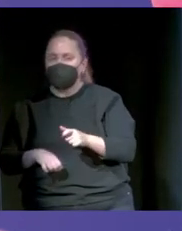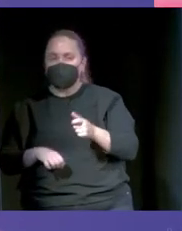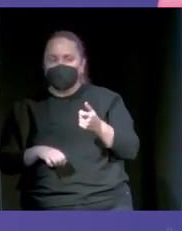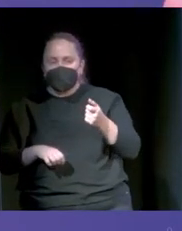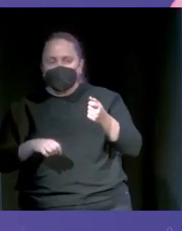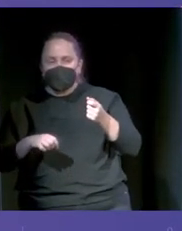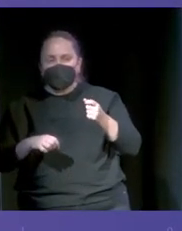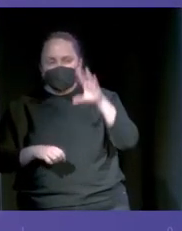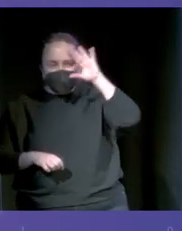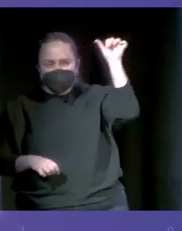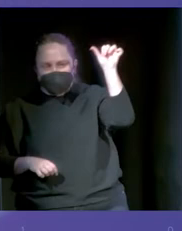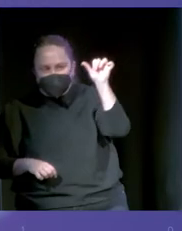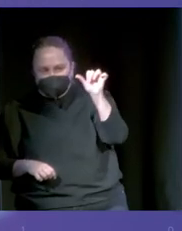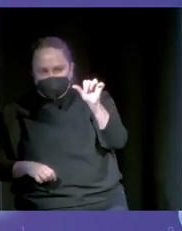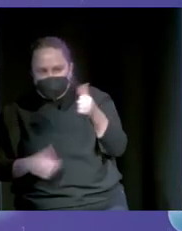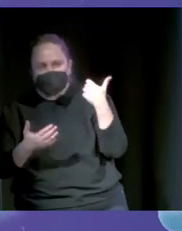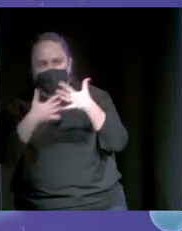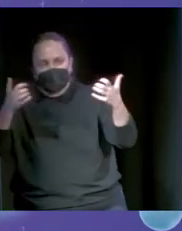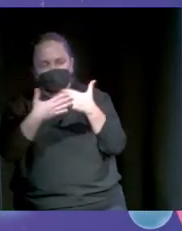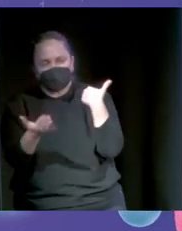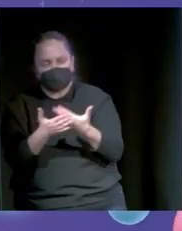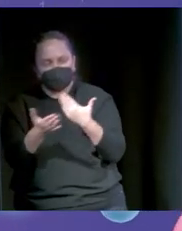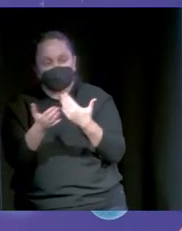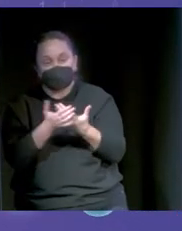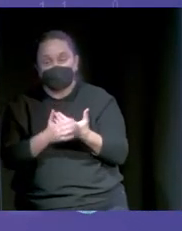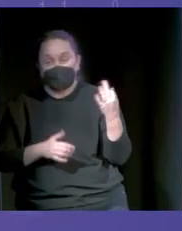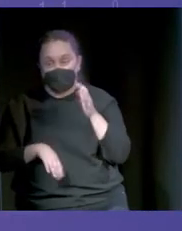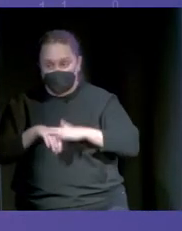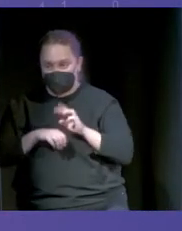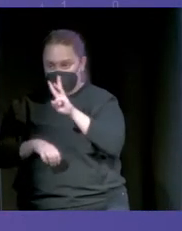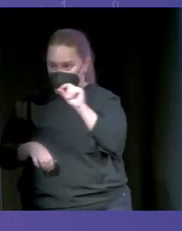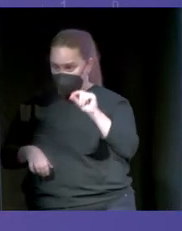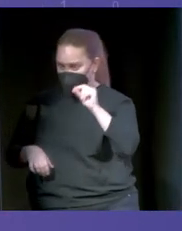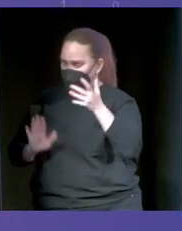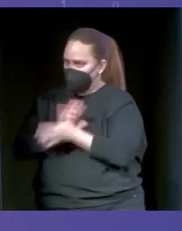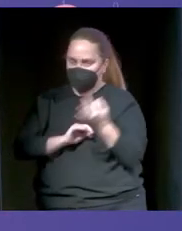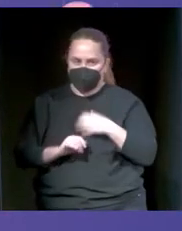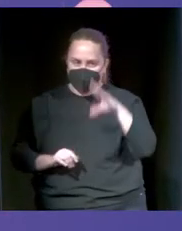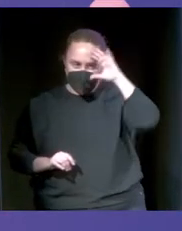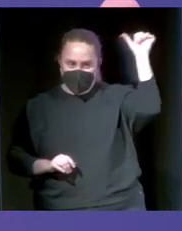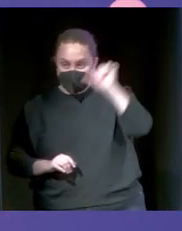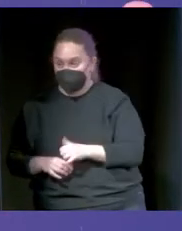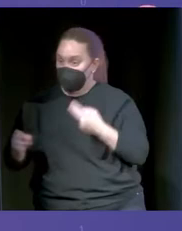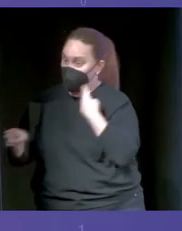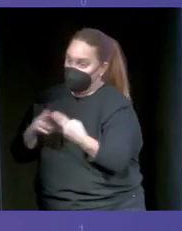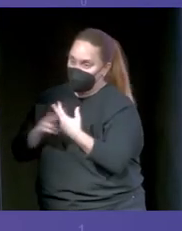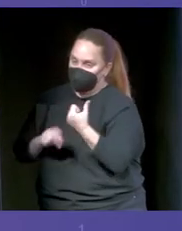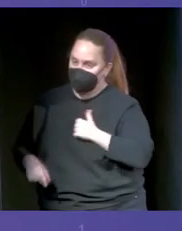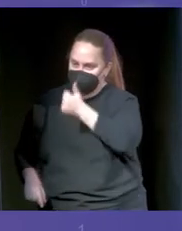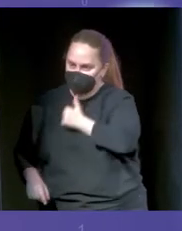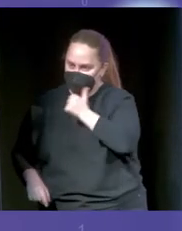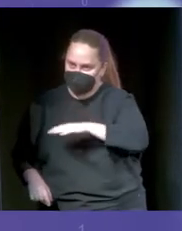detectar frases verificables en este vídeo? Al menos 31 minutos. Tiene que escucharlo, tiene que tragárselo. Y son políticos, hay que tragárselo.